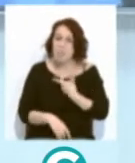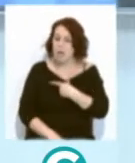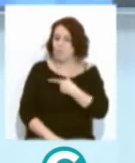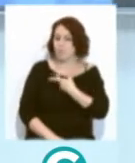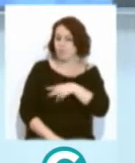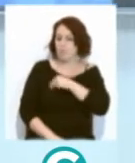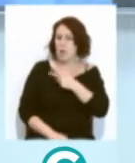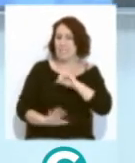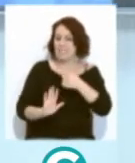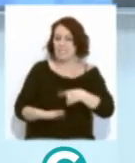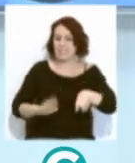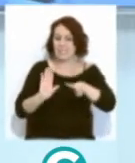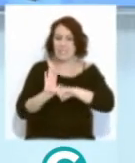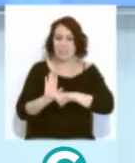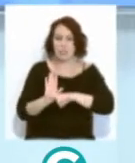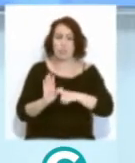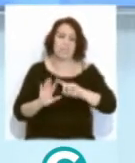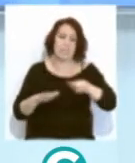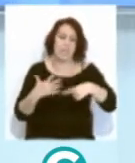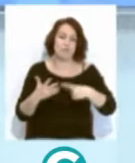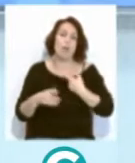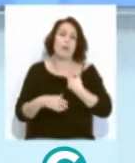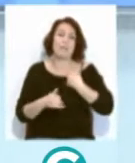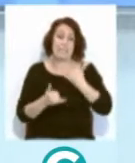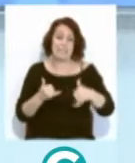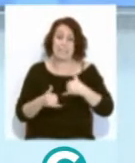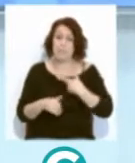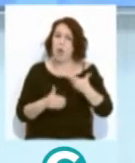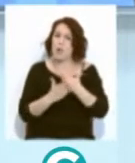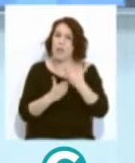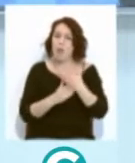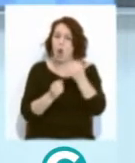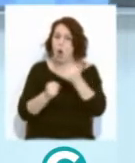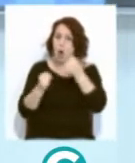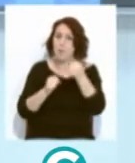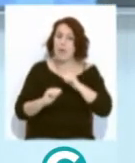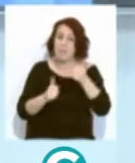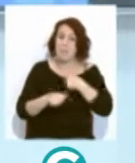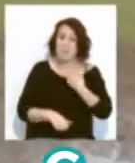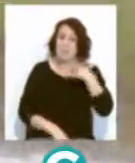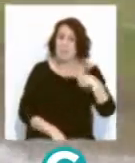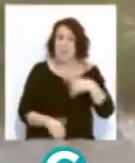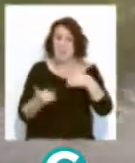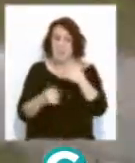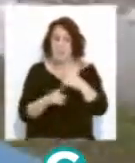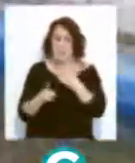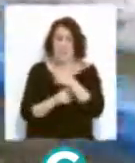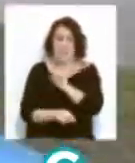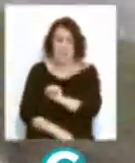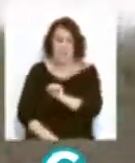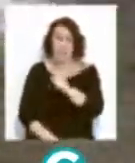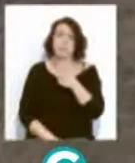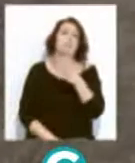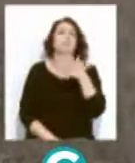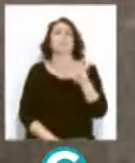sexto puesto en la penúltima jornada de la Copa Far. Ahora arrancó con derrota contra Sevilla A, con un resultado